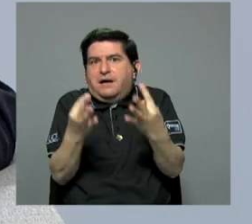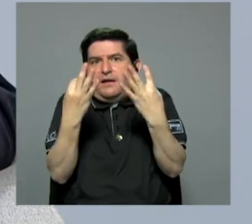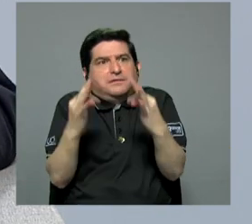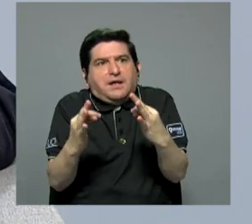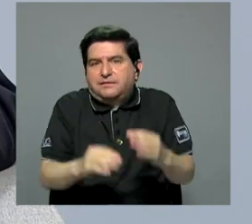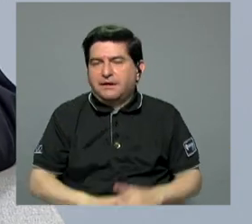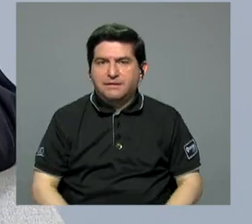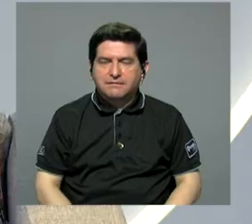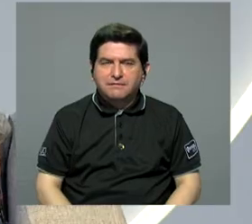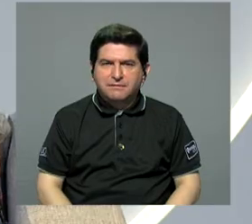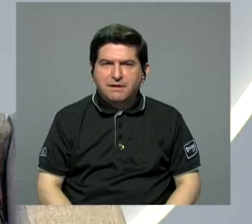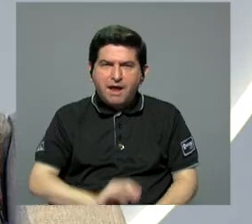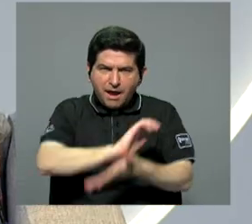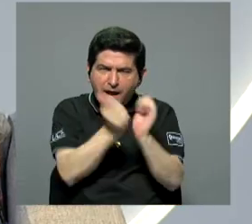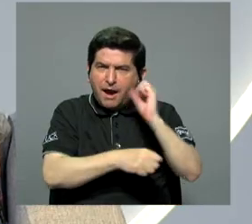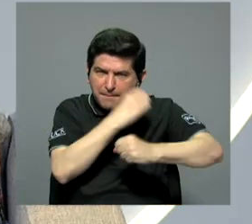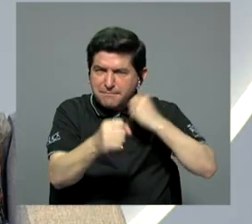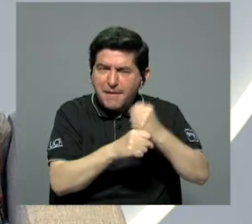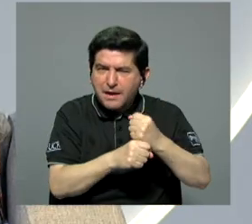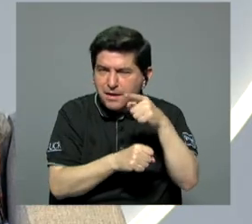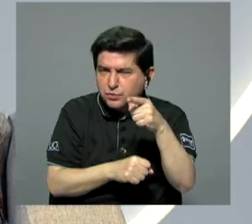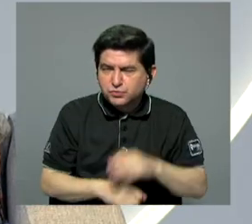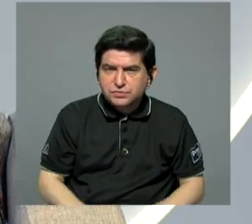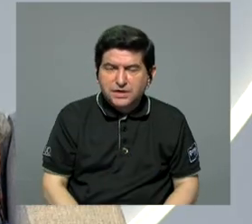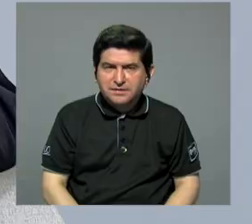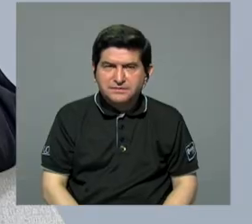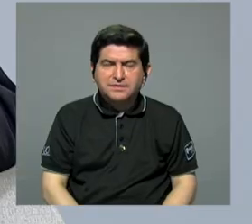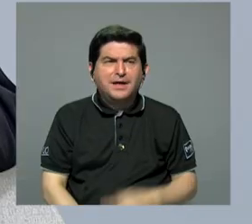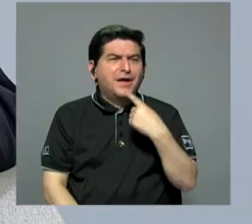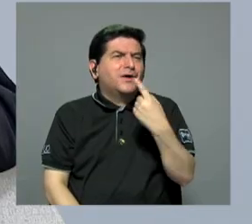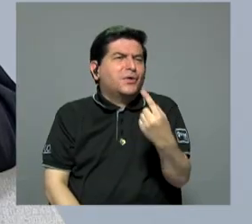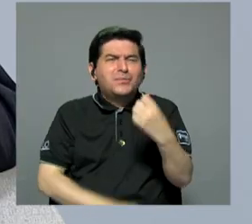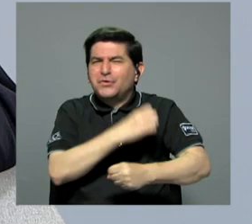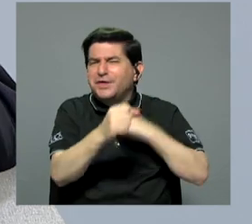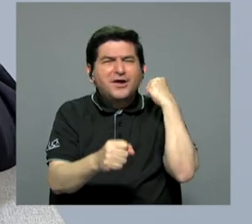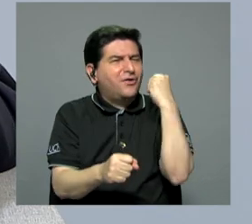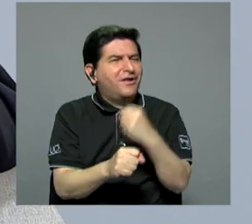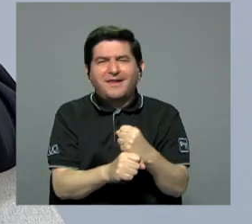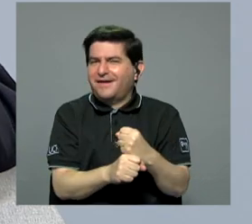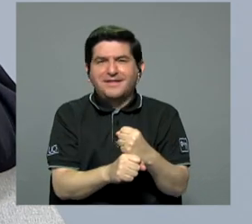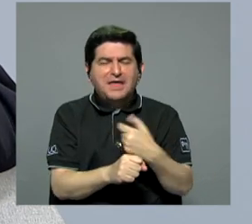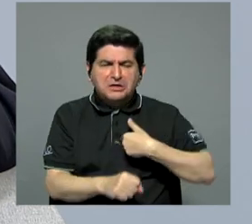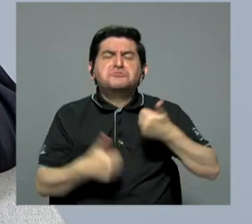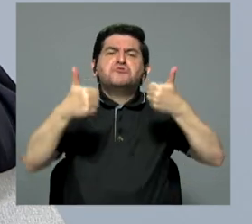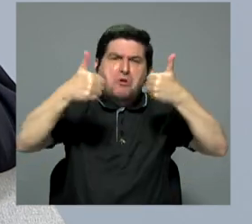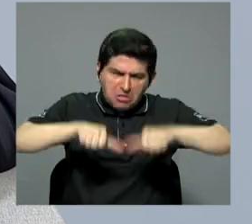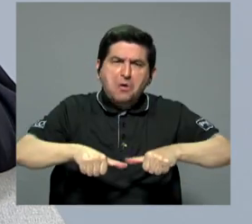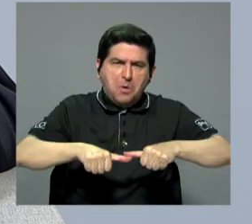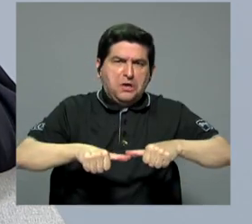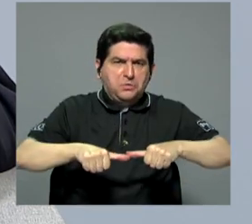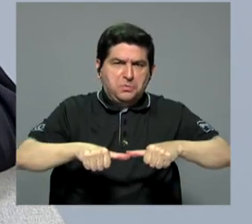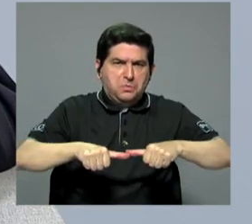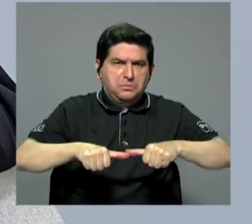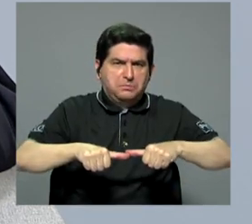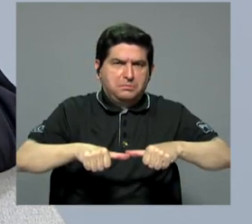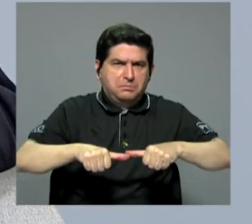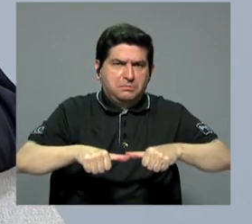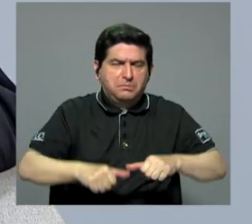buscar la manera de saldar. ¿Cambiaría en las edades? ¿Cambiaría esta reforma? Como le digo, la edad, yo estoy de acuerdo con la edad